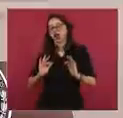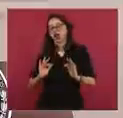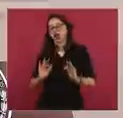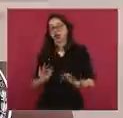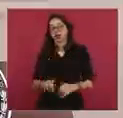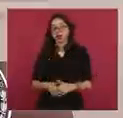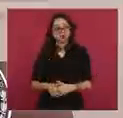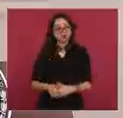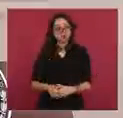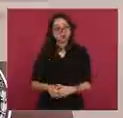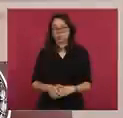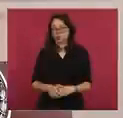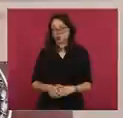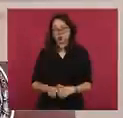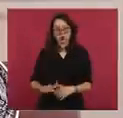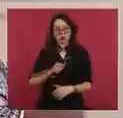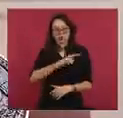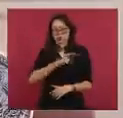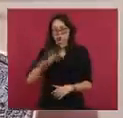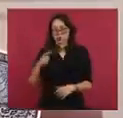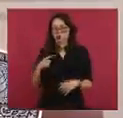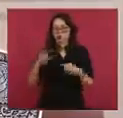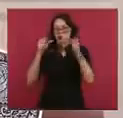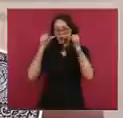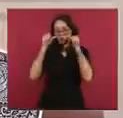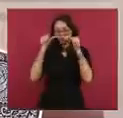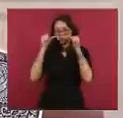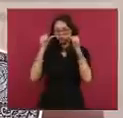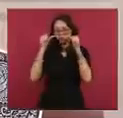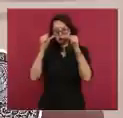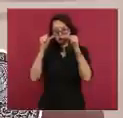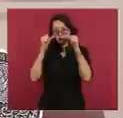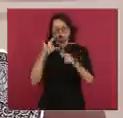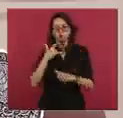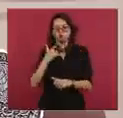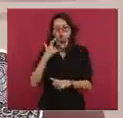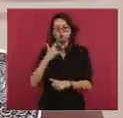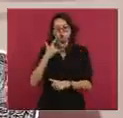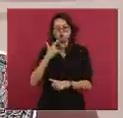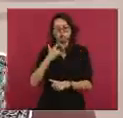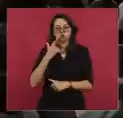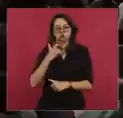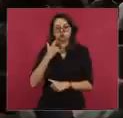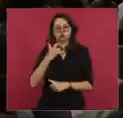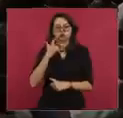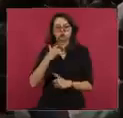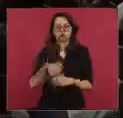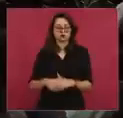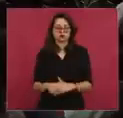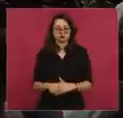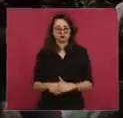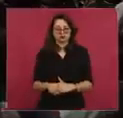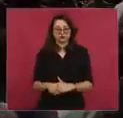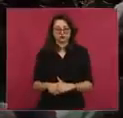desatender para los problemas, ¿no?, tiene que seguir adelante, todos los días, es más,